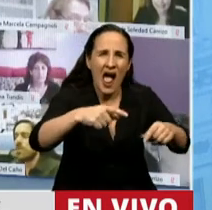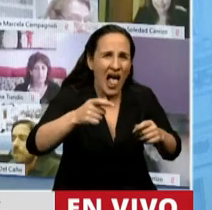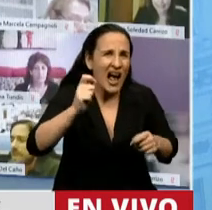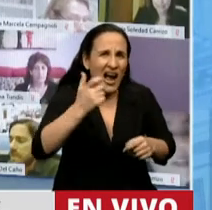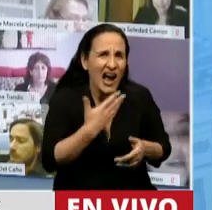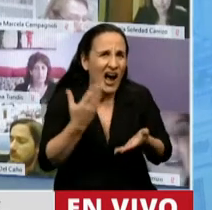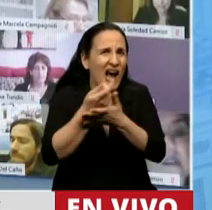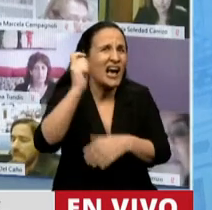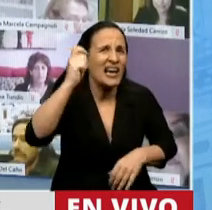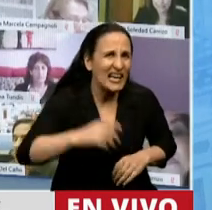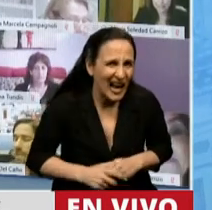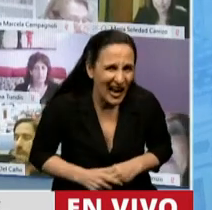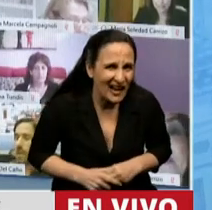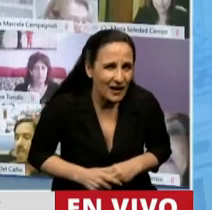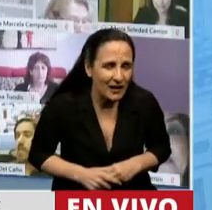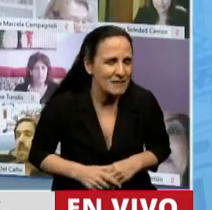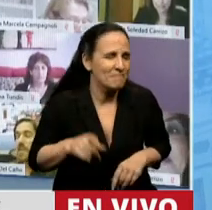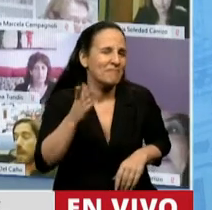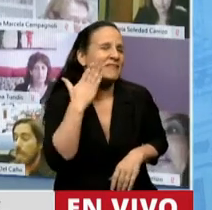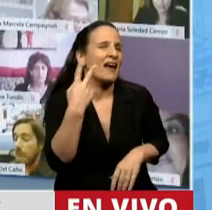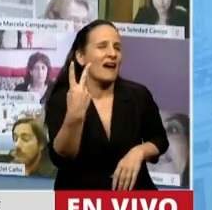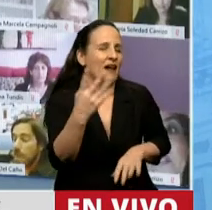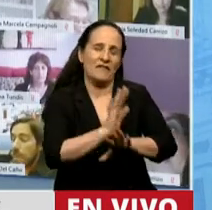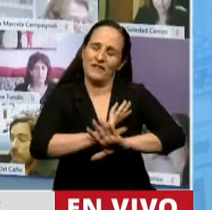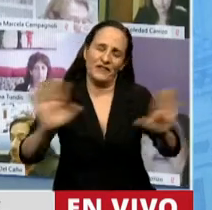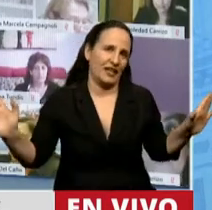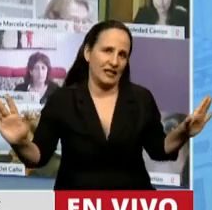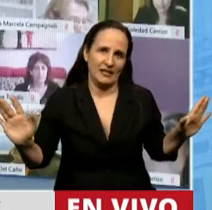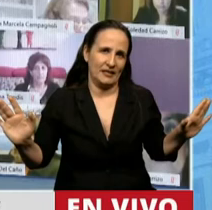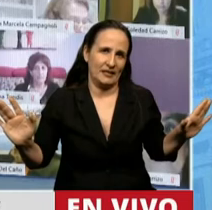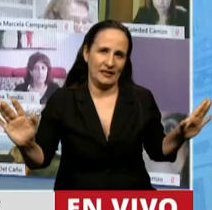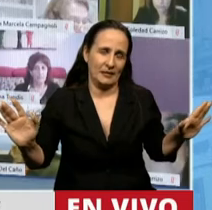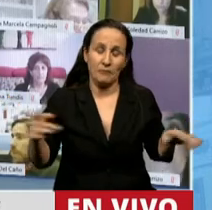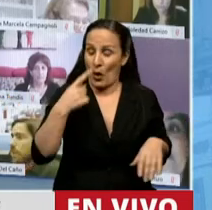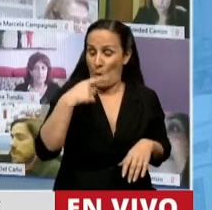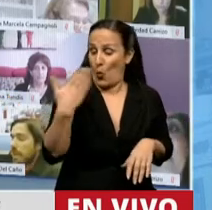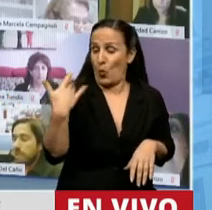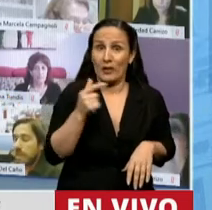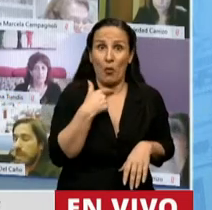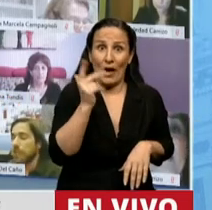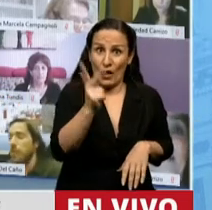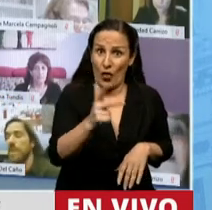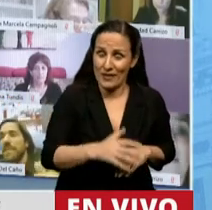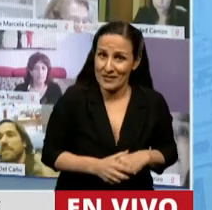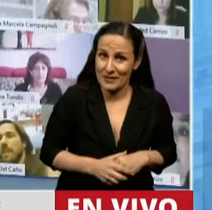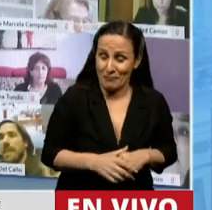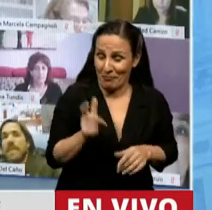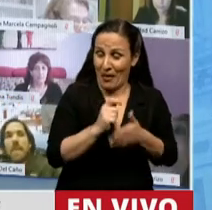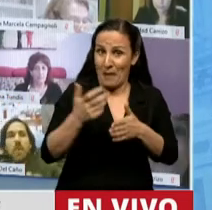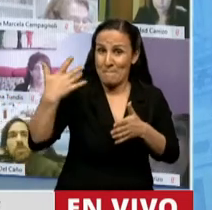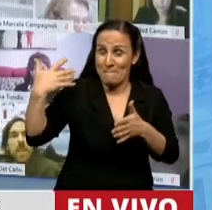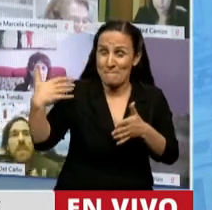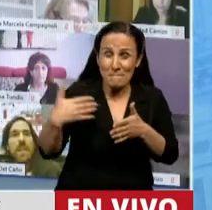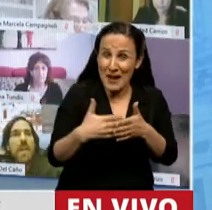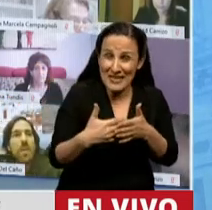parece que hay que terminar con esa hipocresía. Y lo último, quiero decir, en estos meses tenemos el verdadero